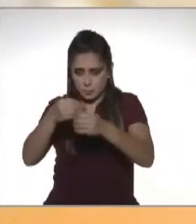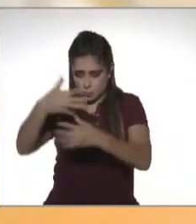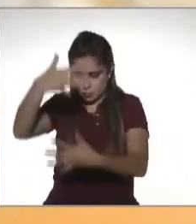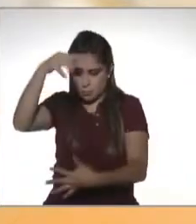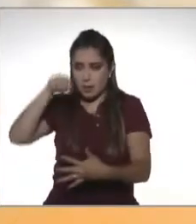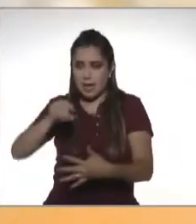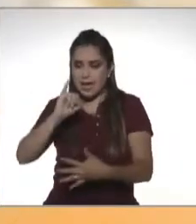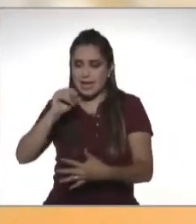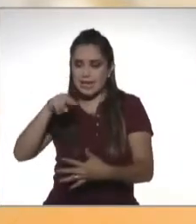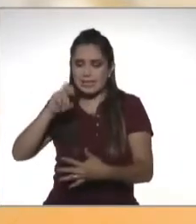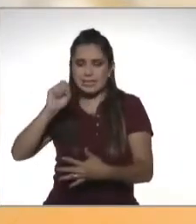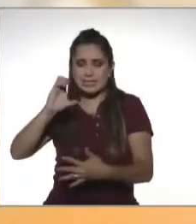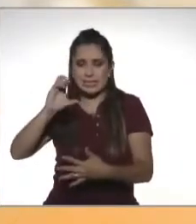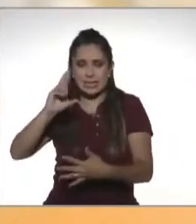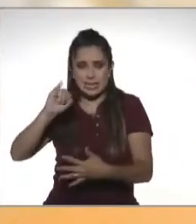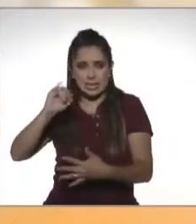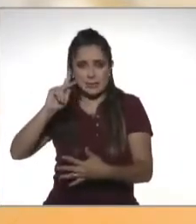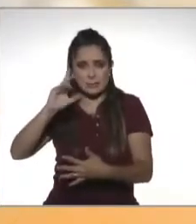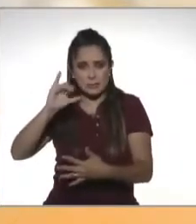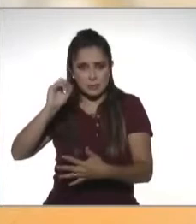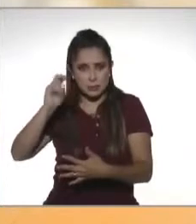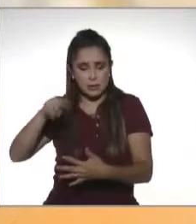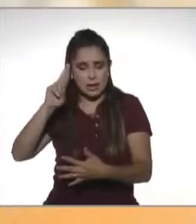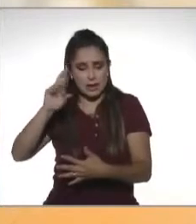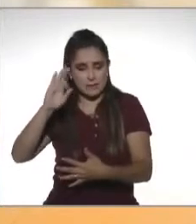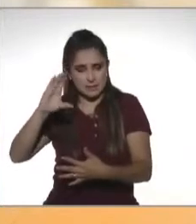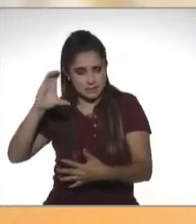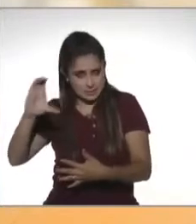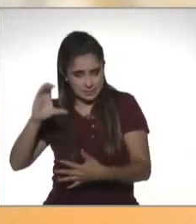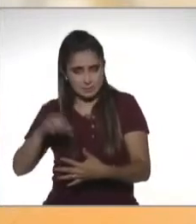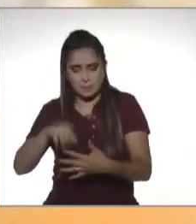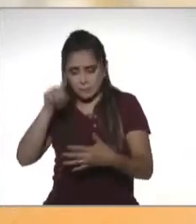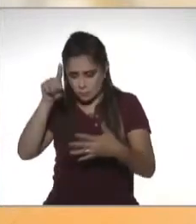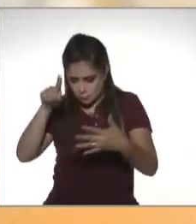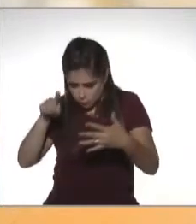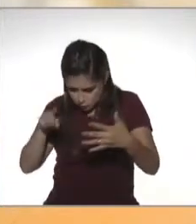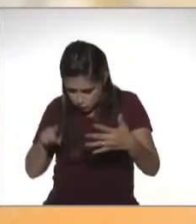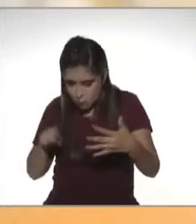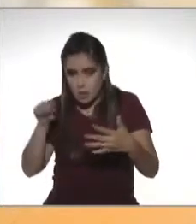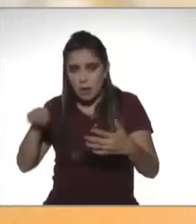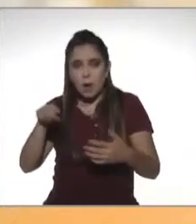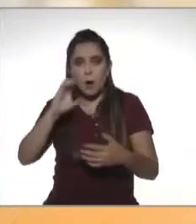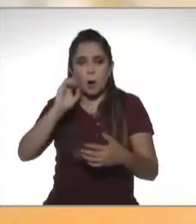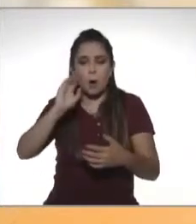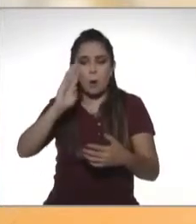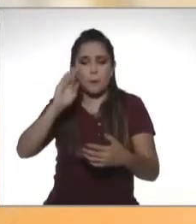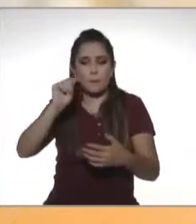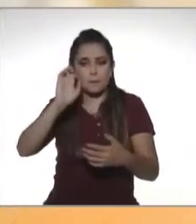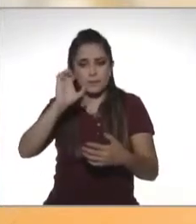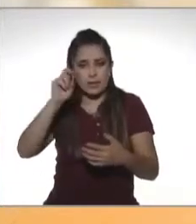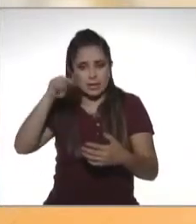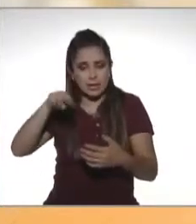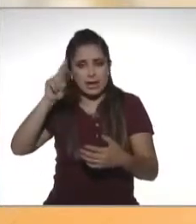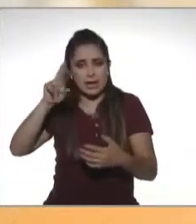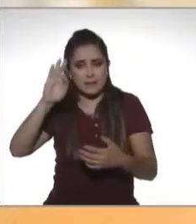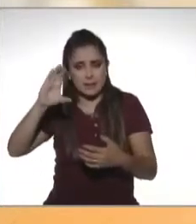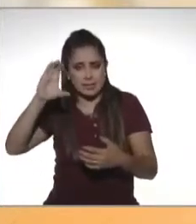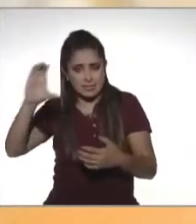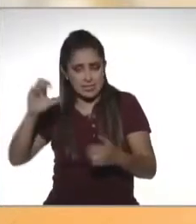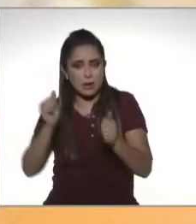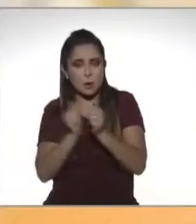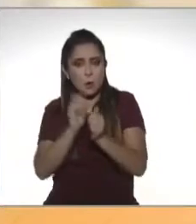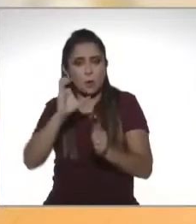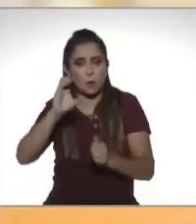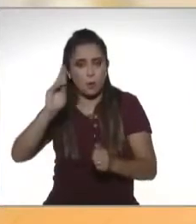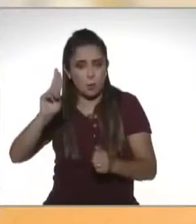Inscripción al RFC. Busca la opción que dice Obtén tu RFC con la clave única de